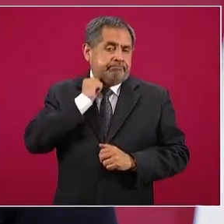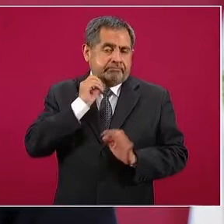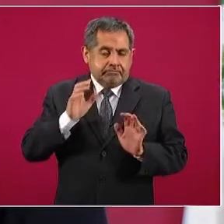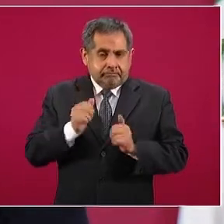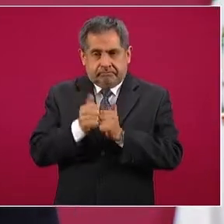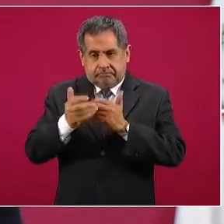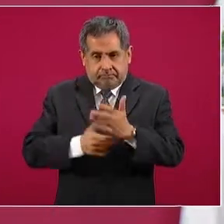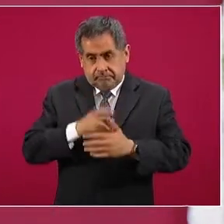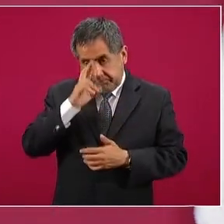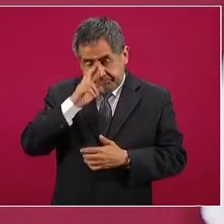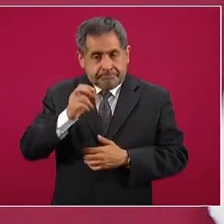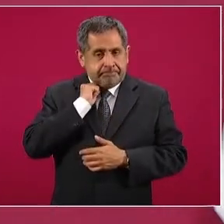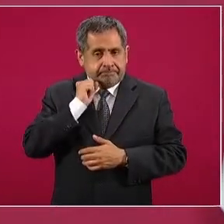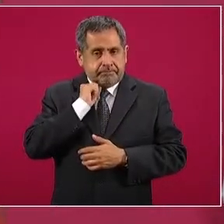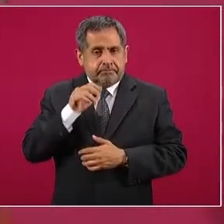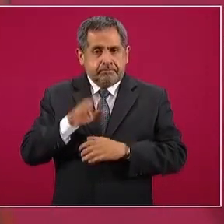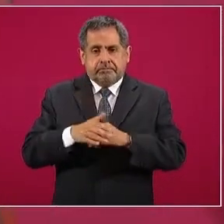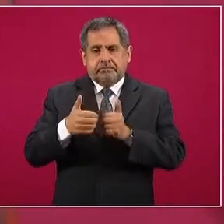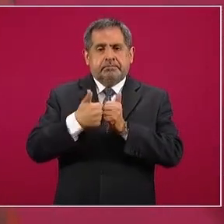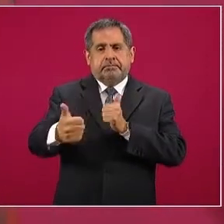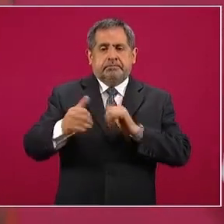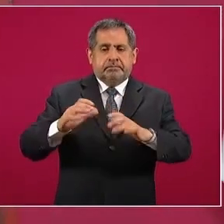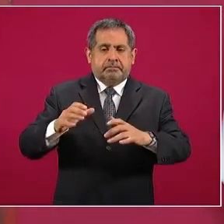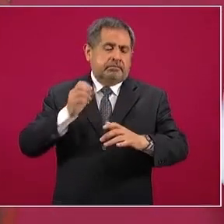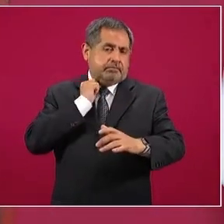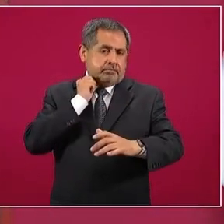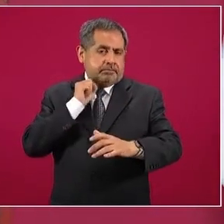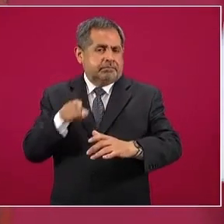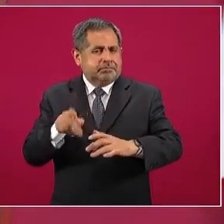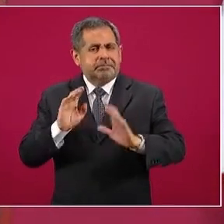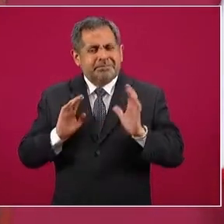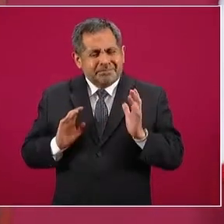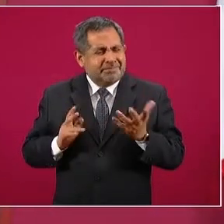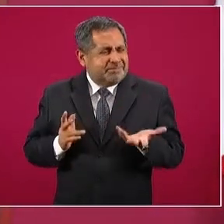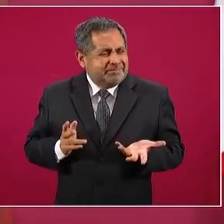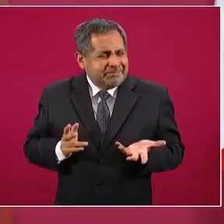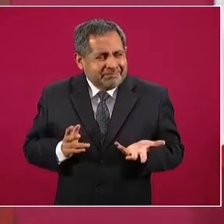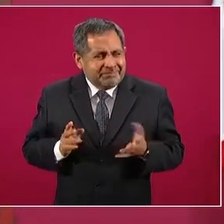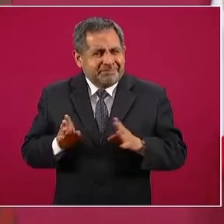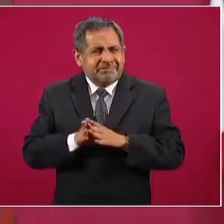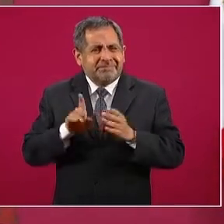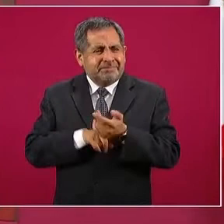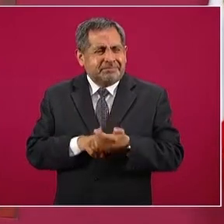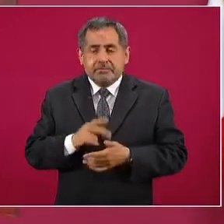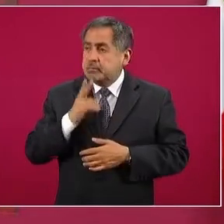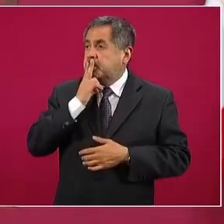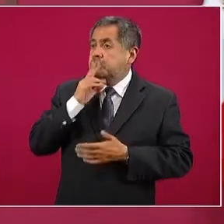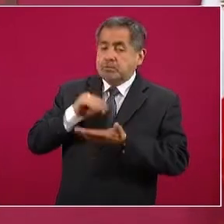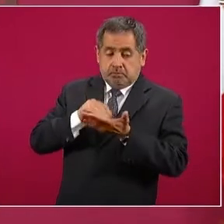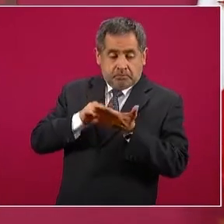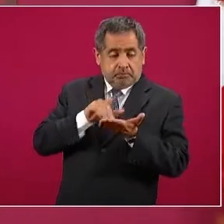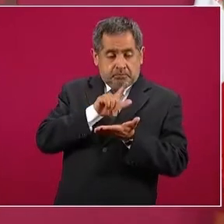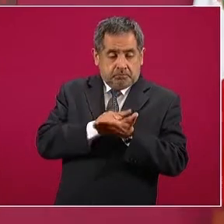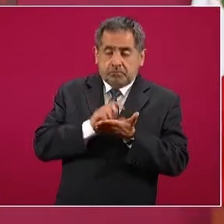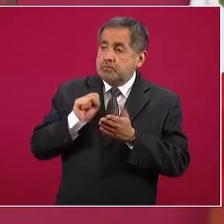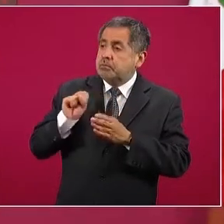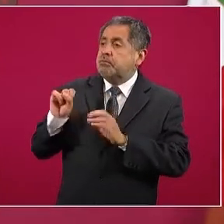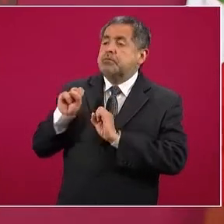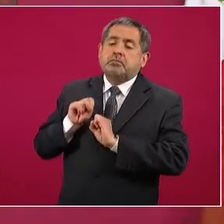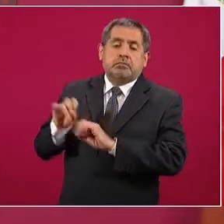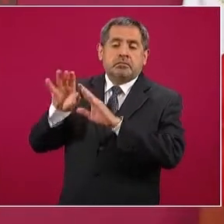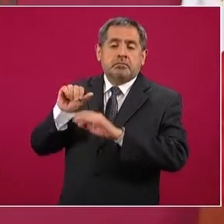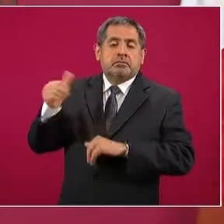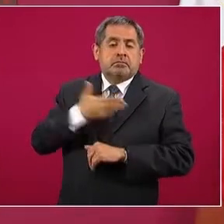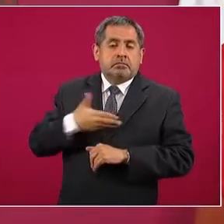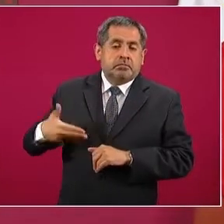digo con todo respeto porque es un poder independiente, pero ¿cómo conservar el